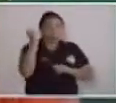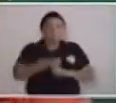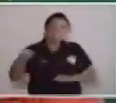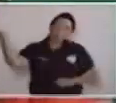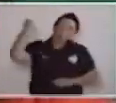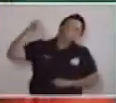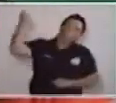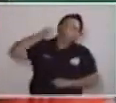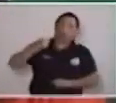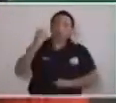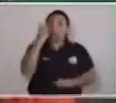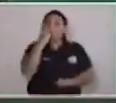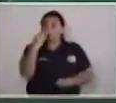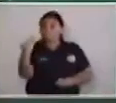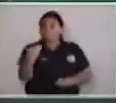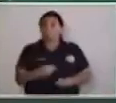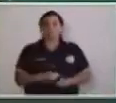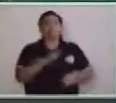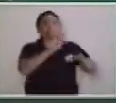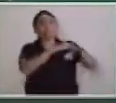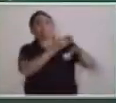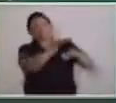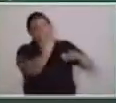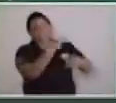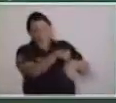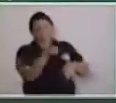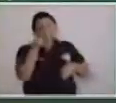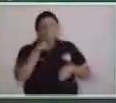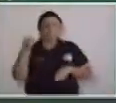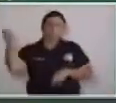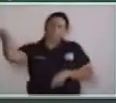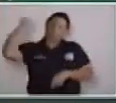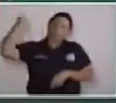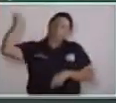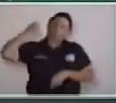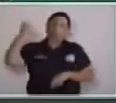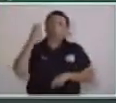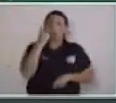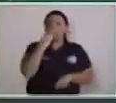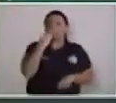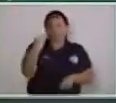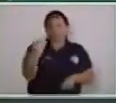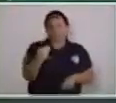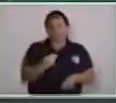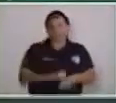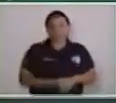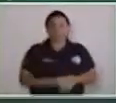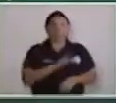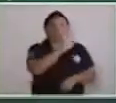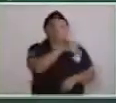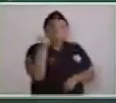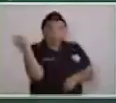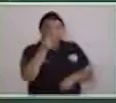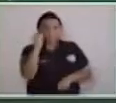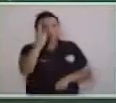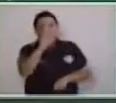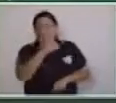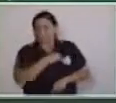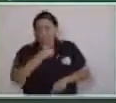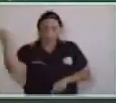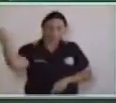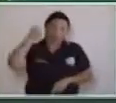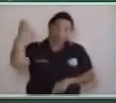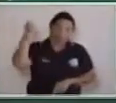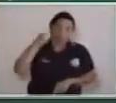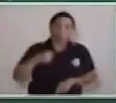para que le pegue al lobo. Vamos a llamar al palo para que le pegue al lobo. El